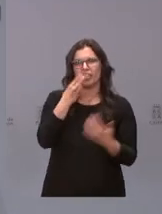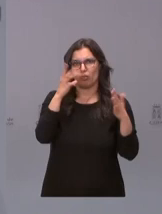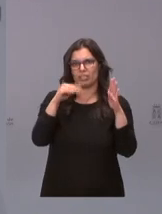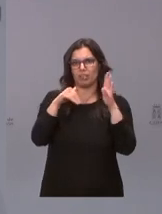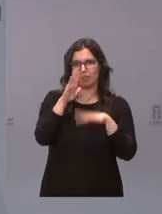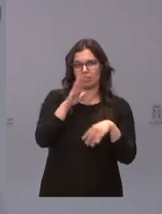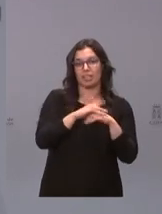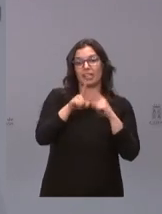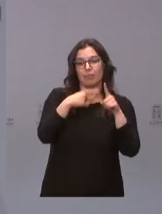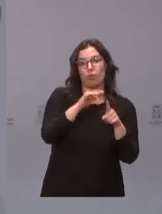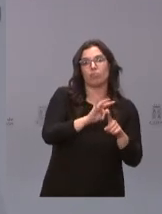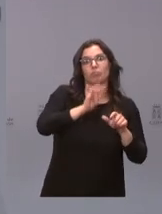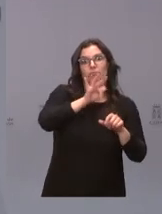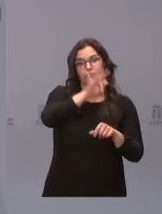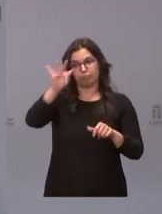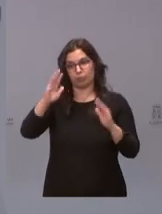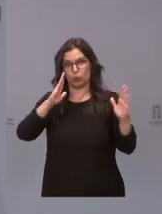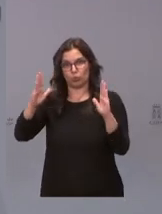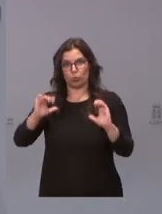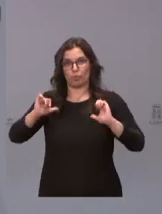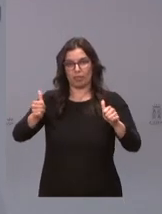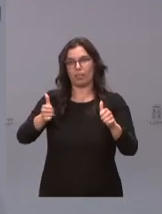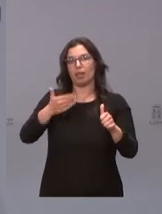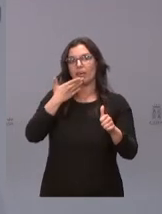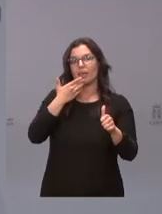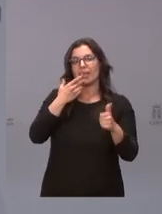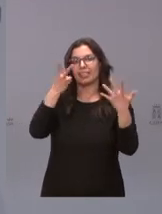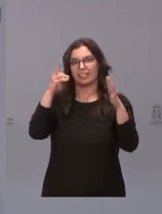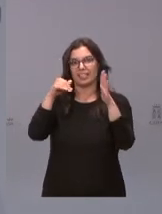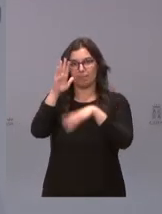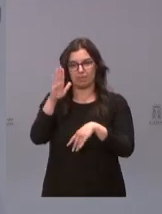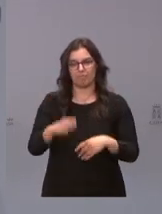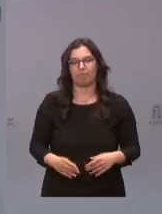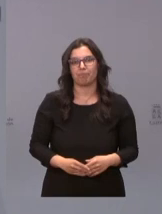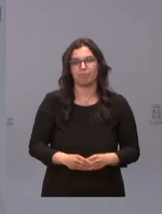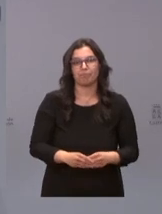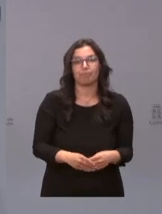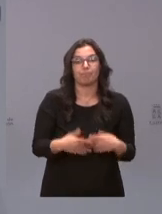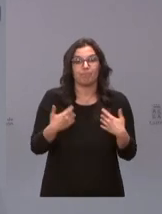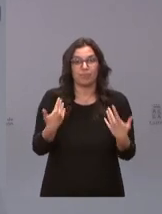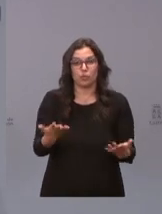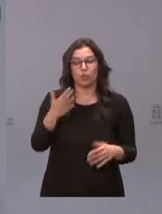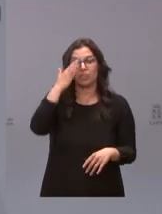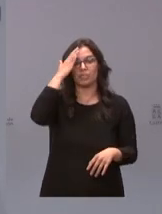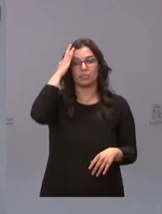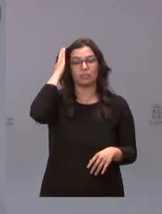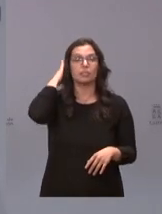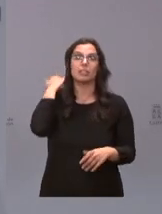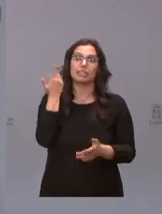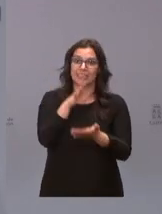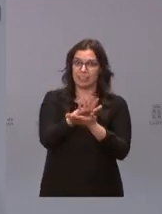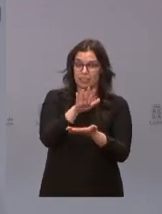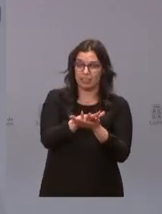y empezaremos el siguiente turno los mayores de 70 años por tanto serenidad